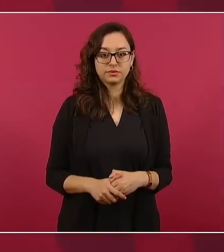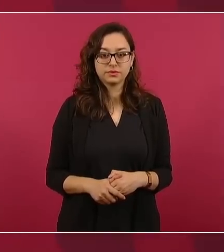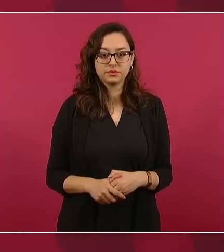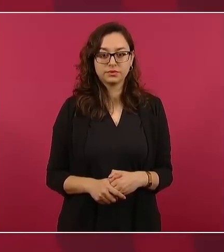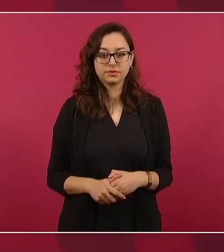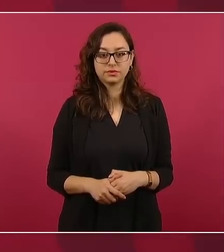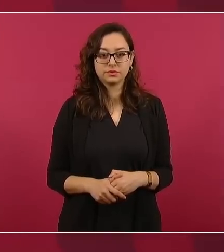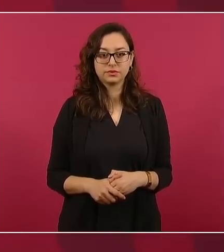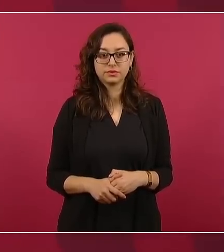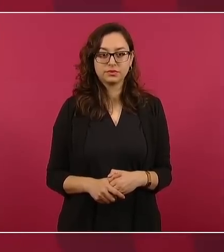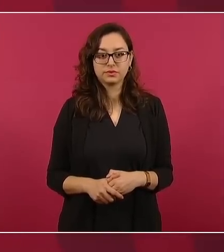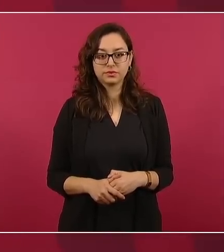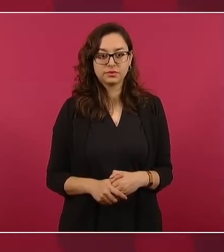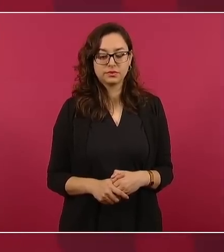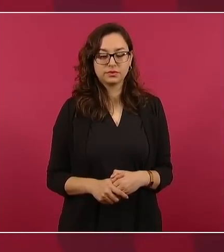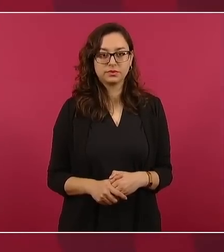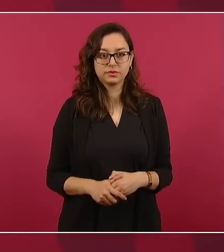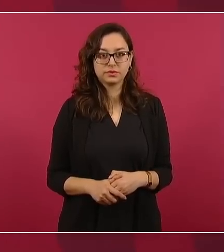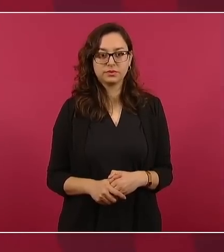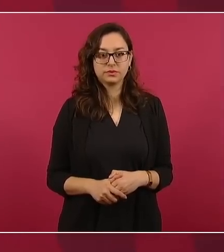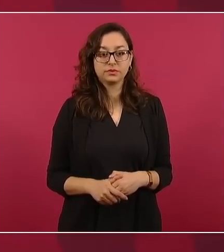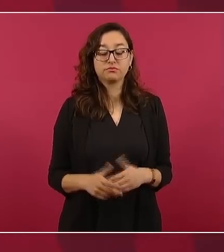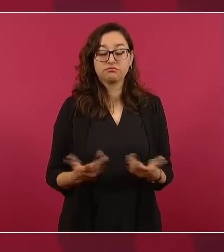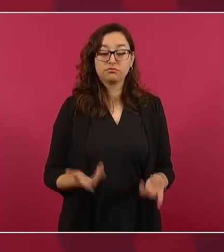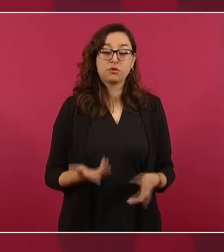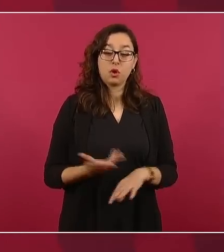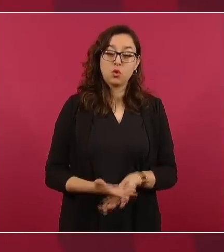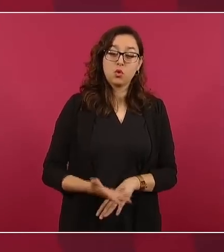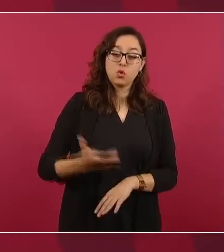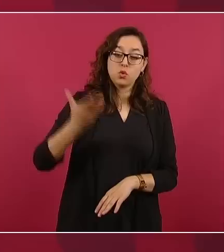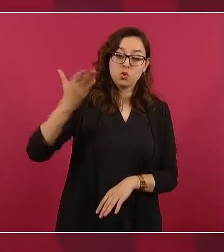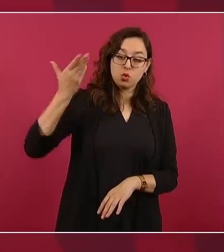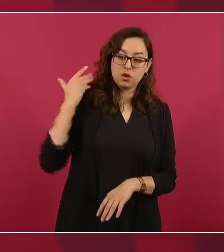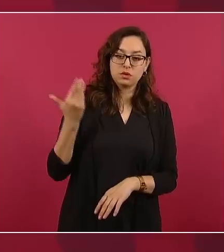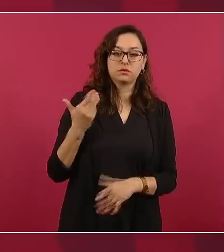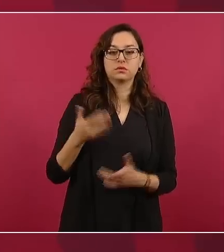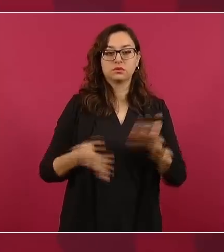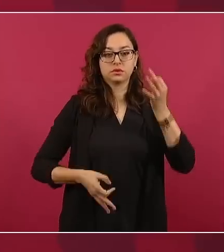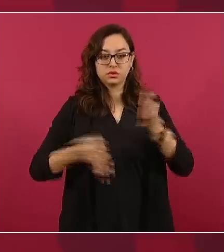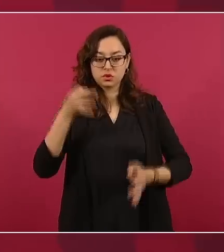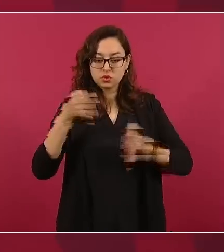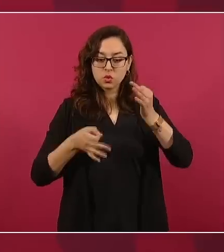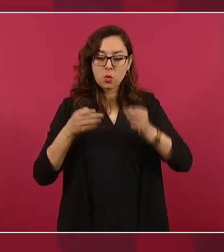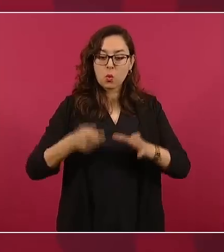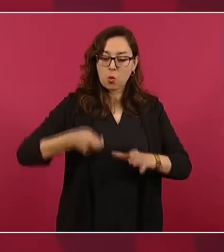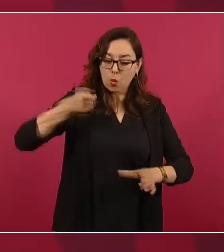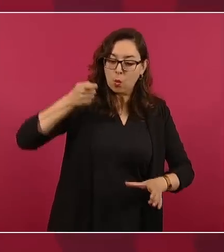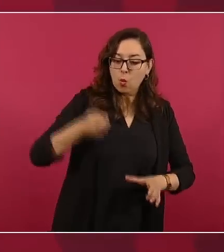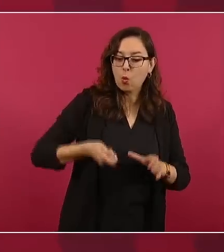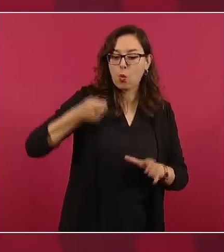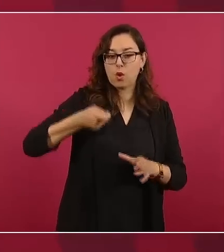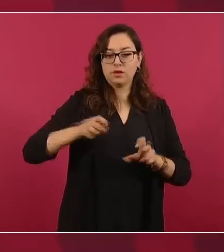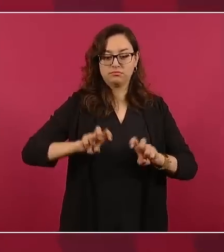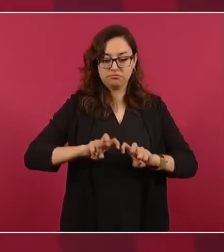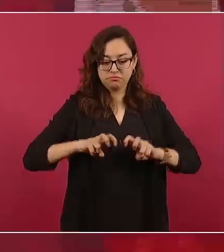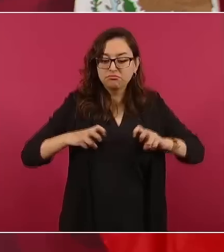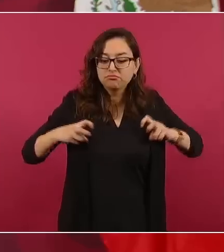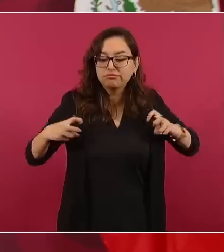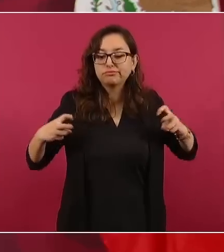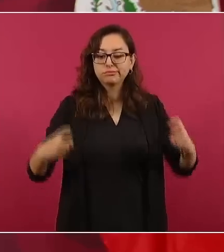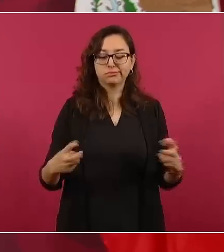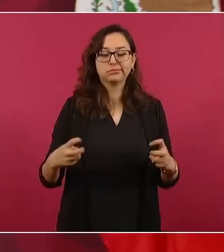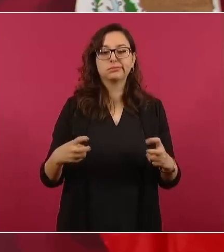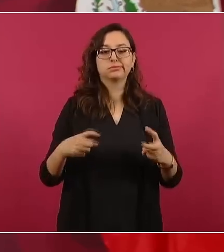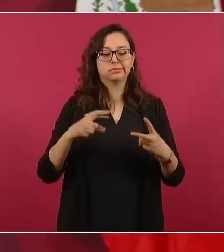jueces, a magistrados, a ministros, eran electos.